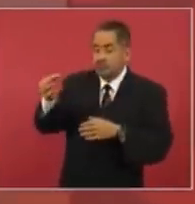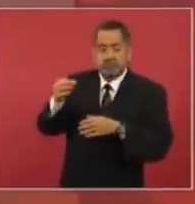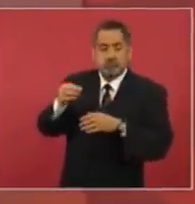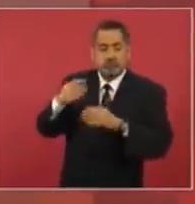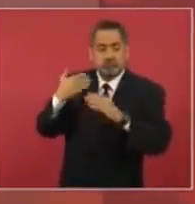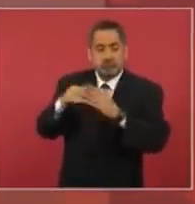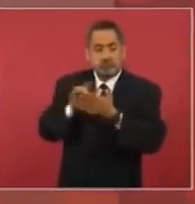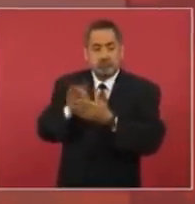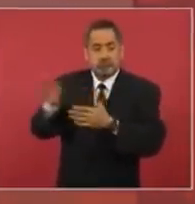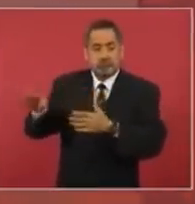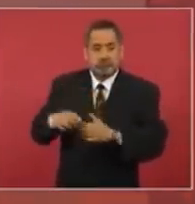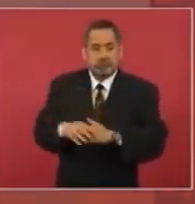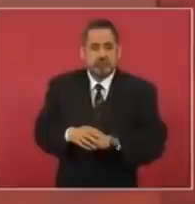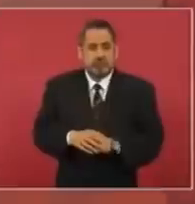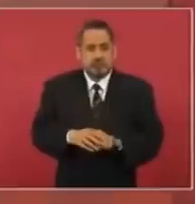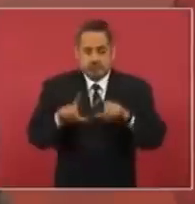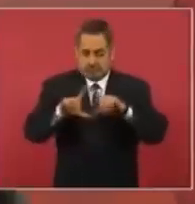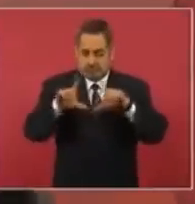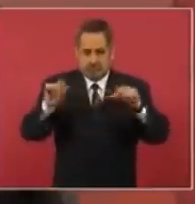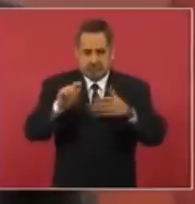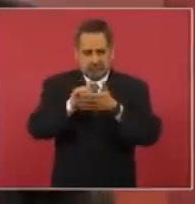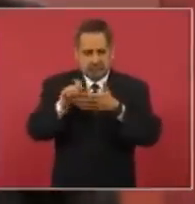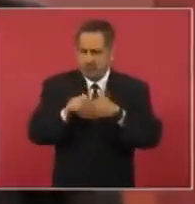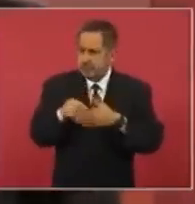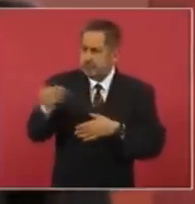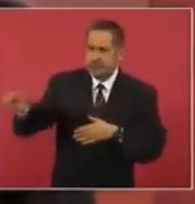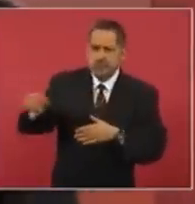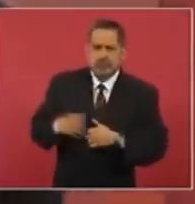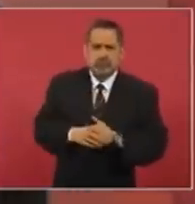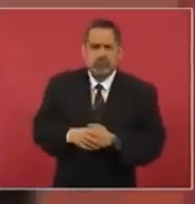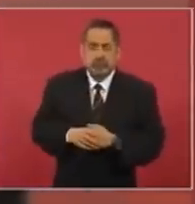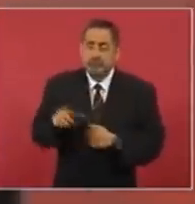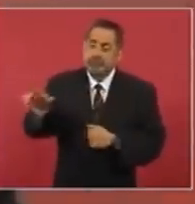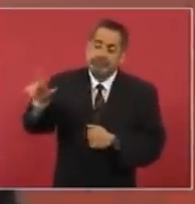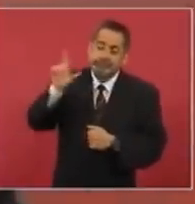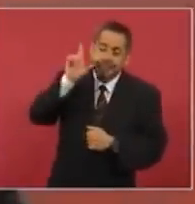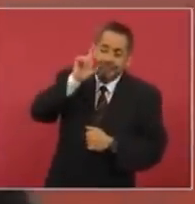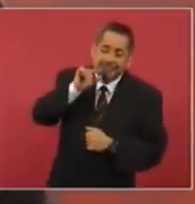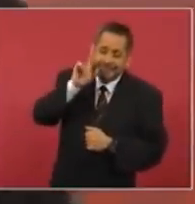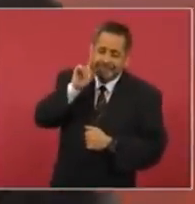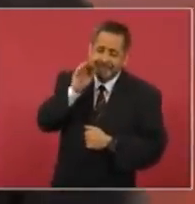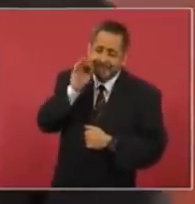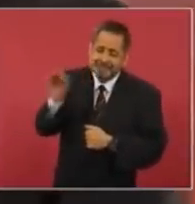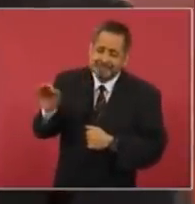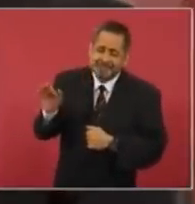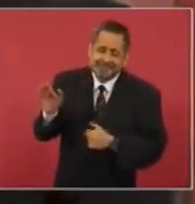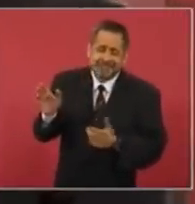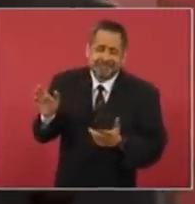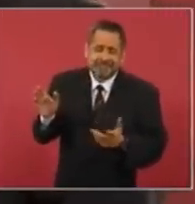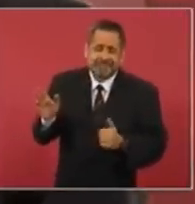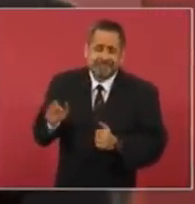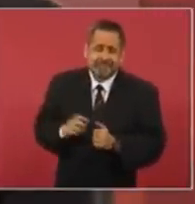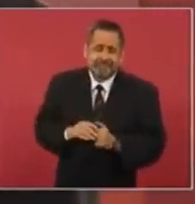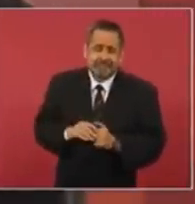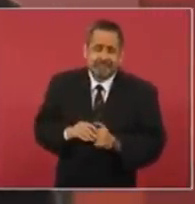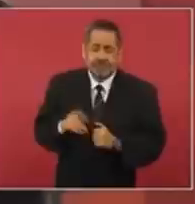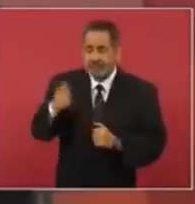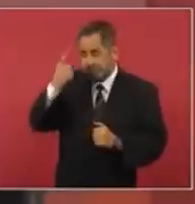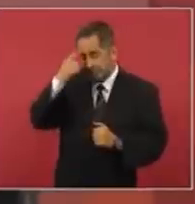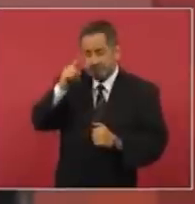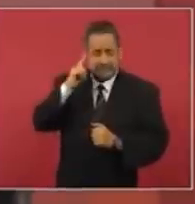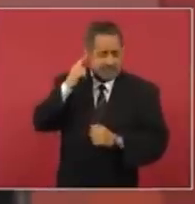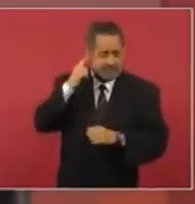una tarjeta, y dice, mañana va